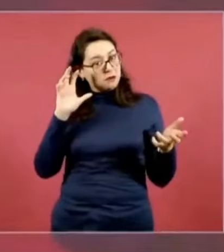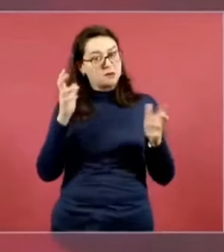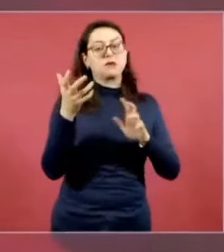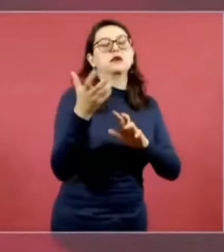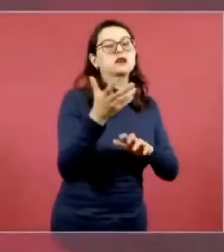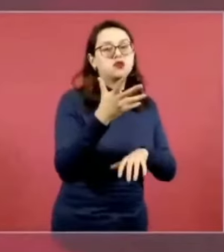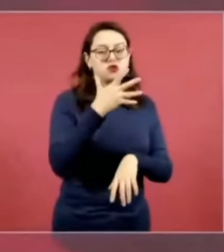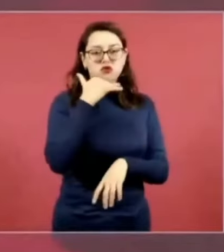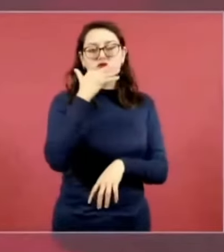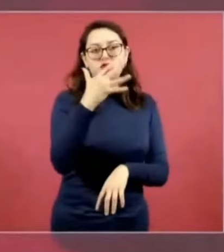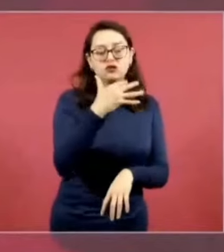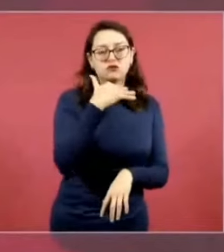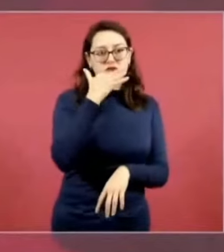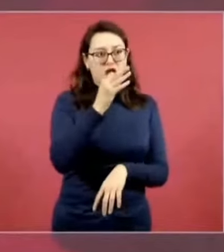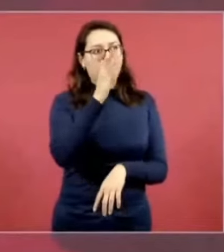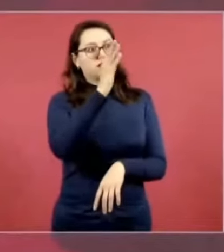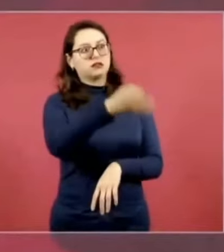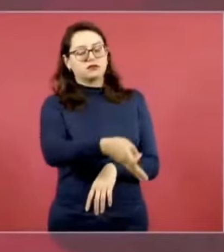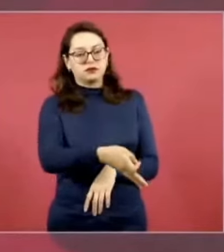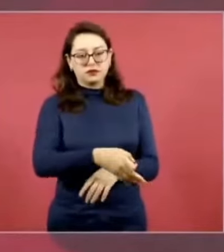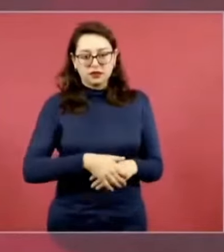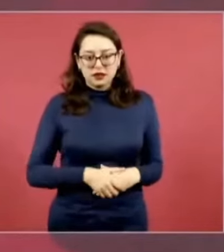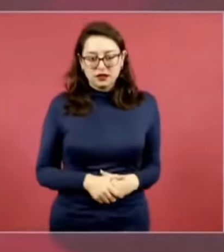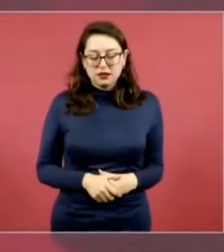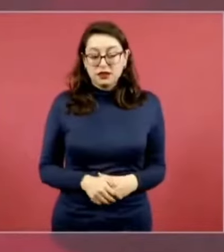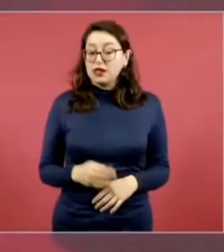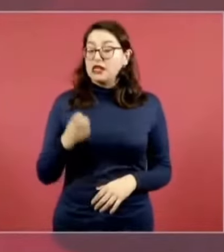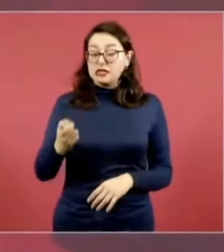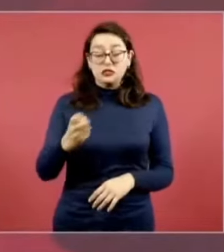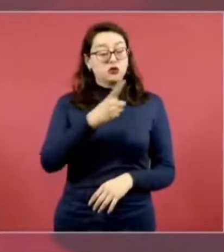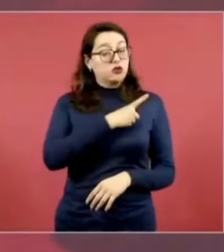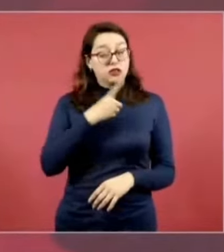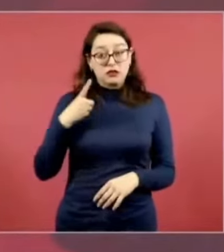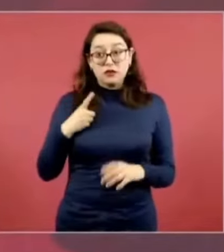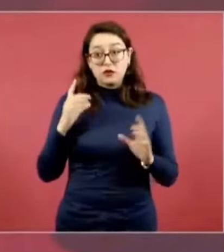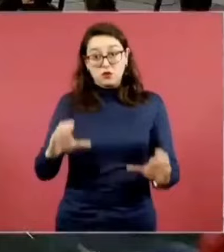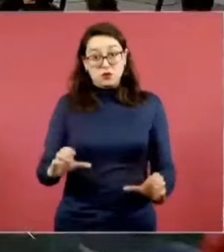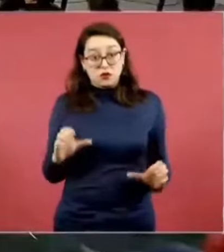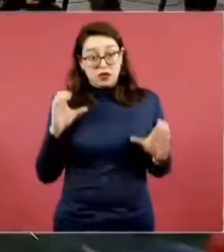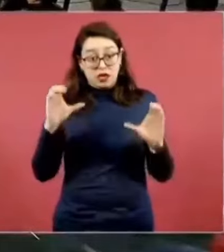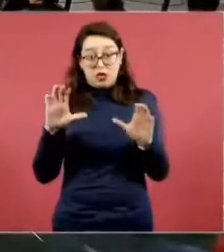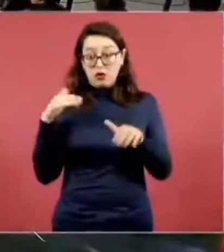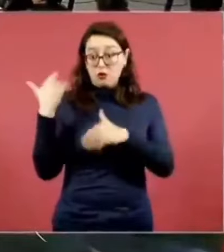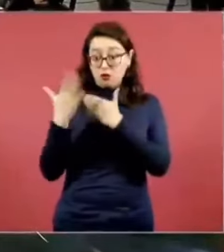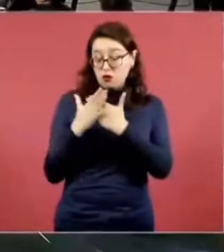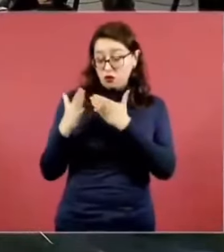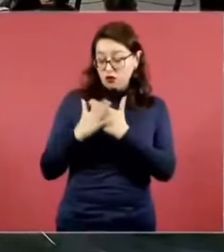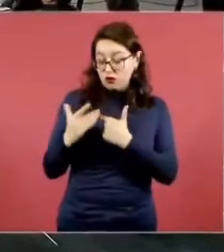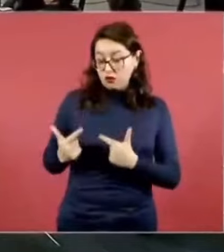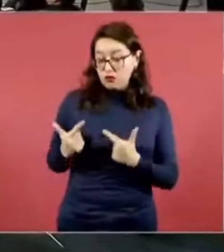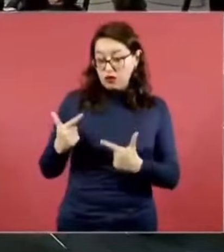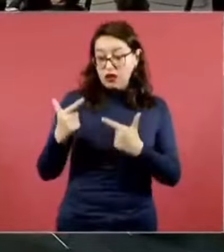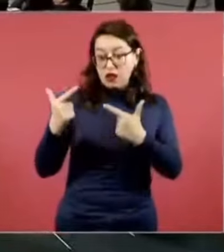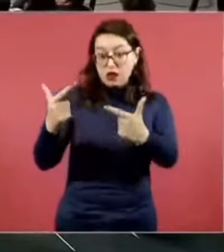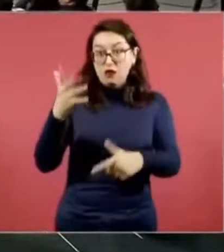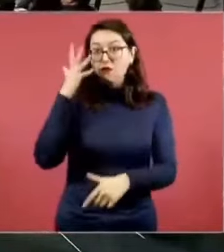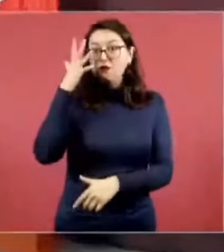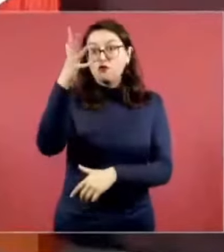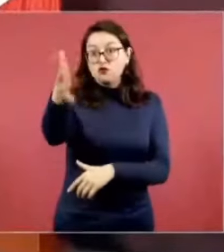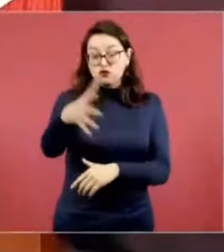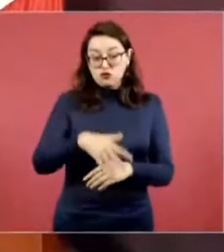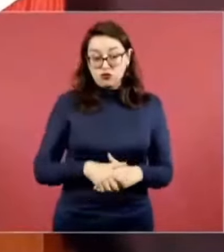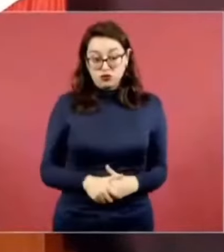futuro para los jóvenes y luego pues el que haya